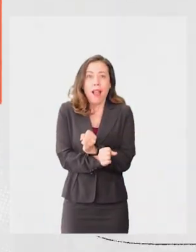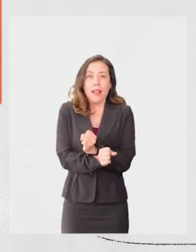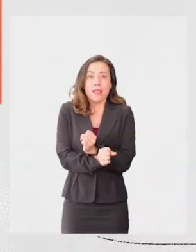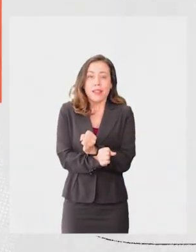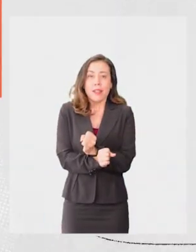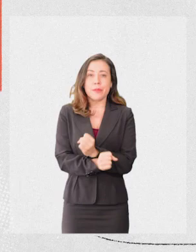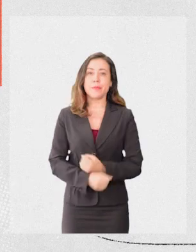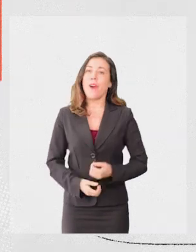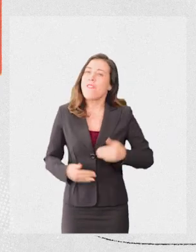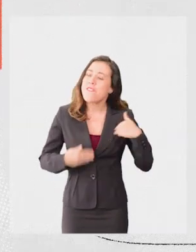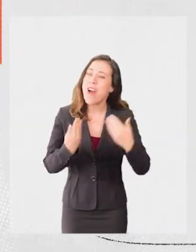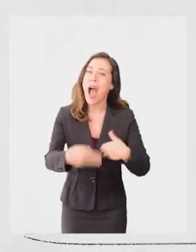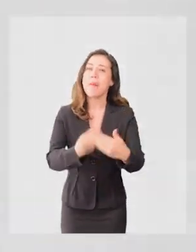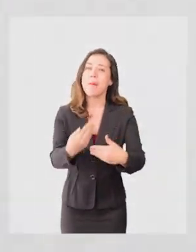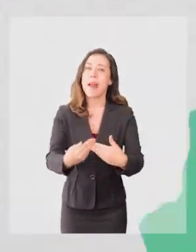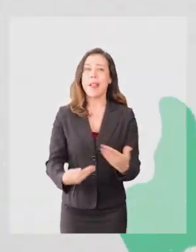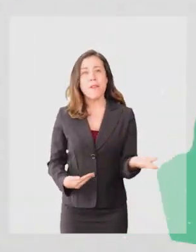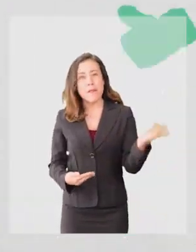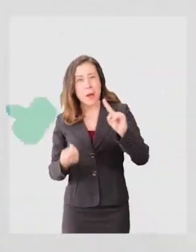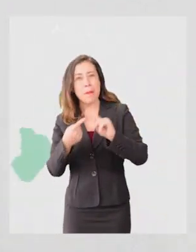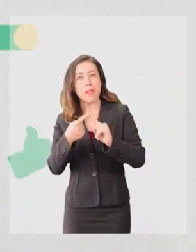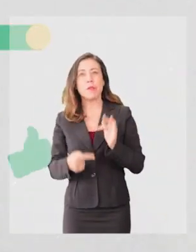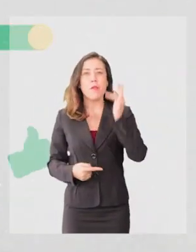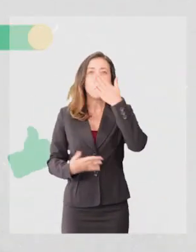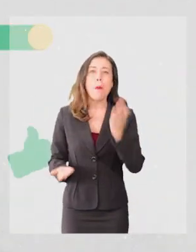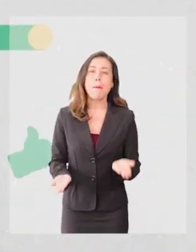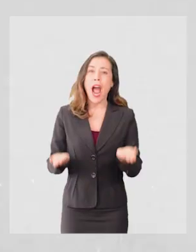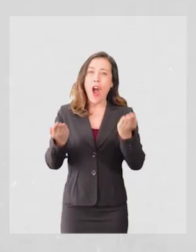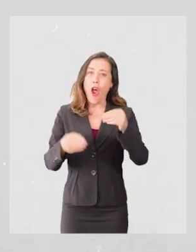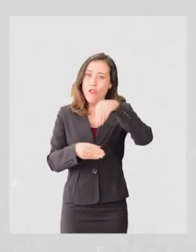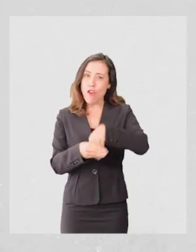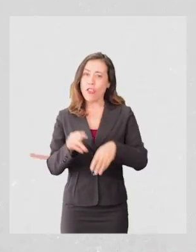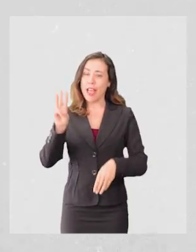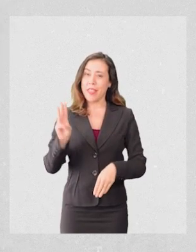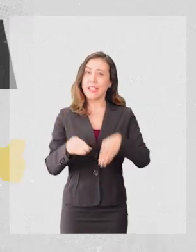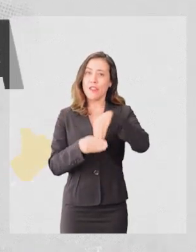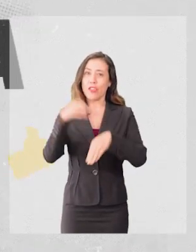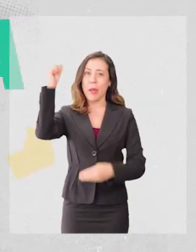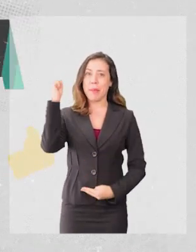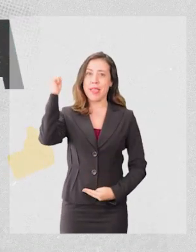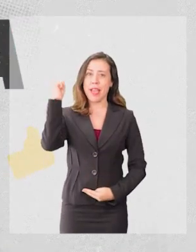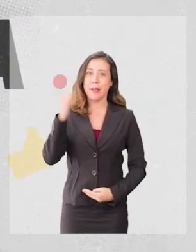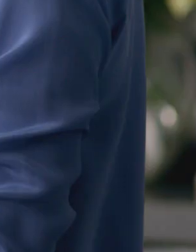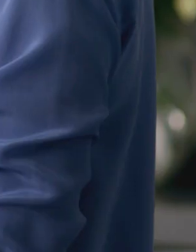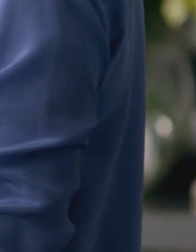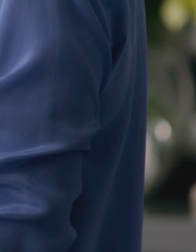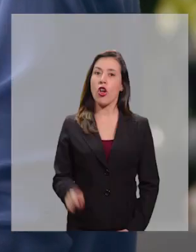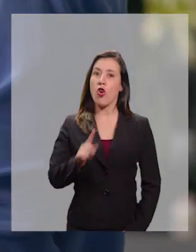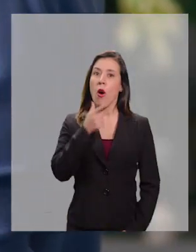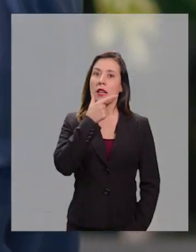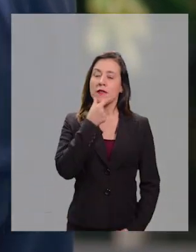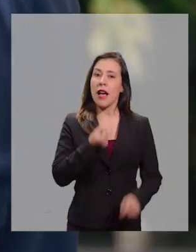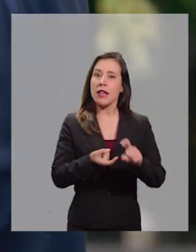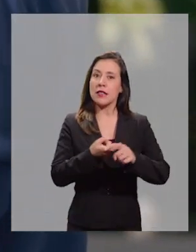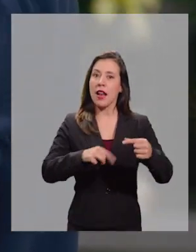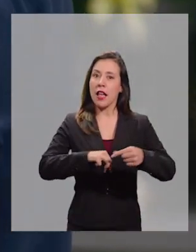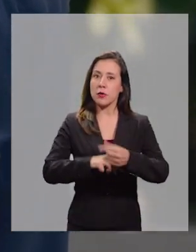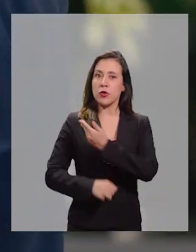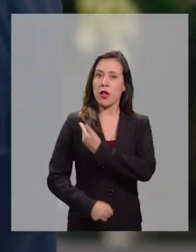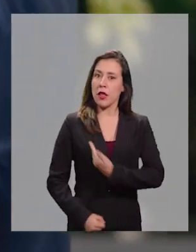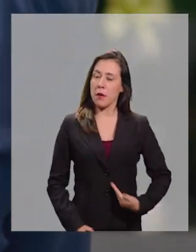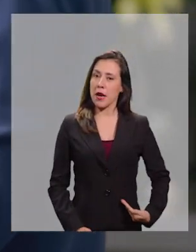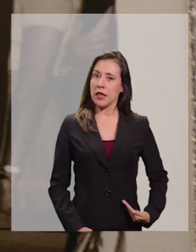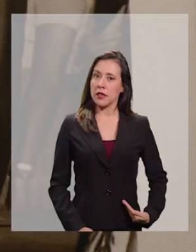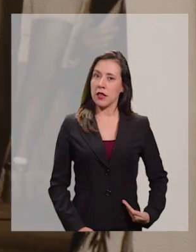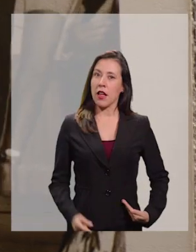atendidos inmediatamente. Vamos para adelante. Únete a los tiempos mejores. Vota 3. Vota Piñera. No es fácil ser la señora